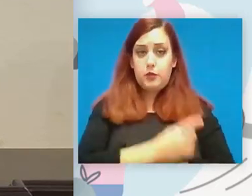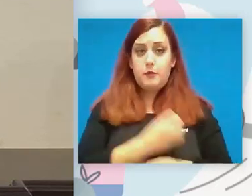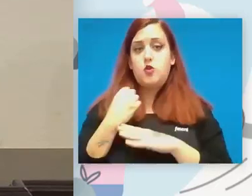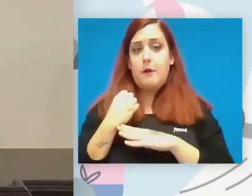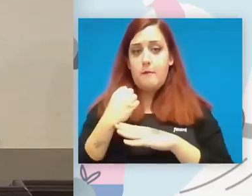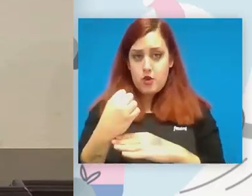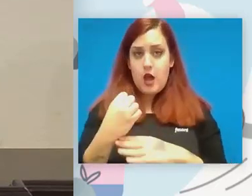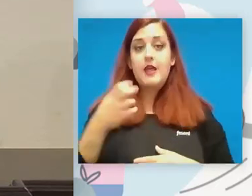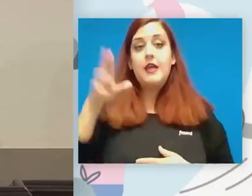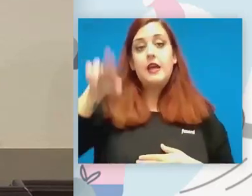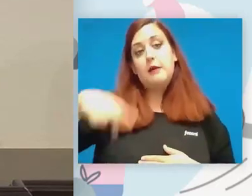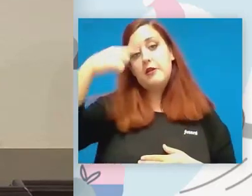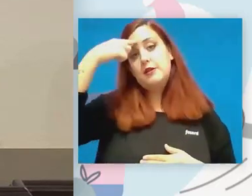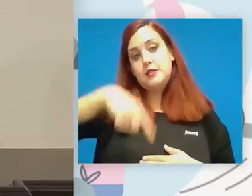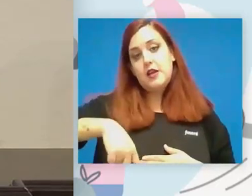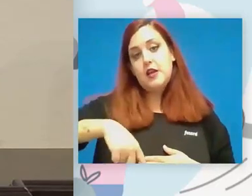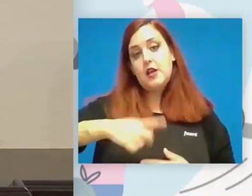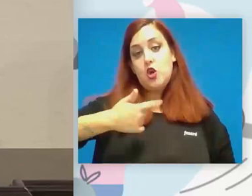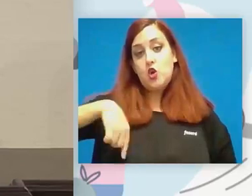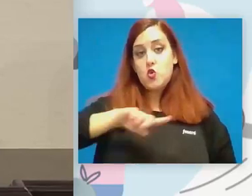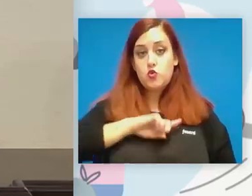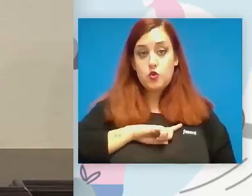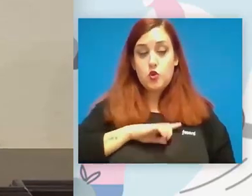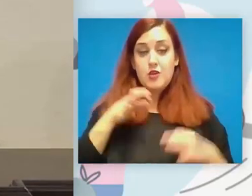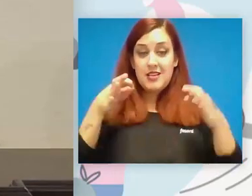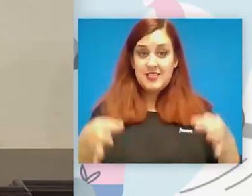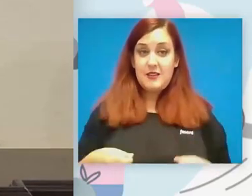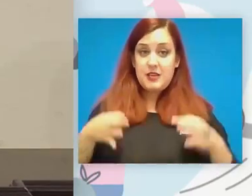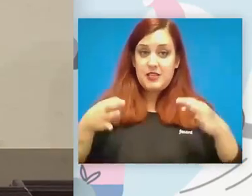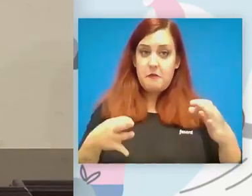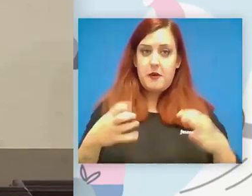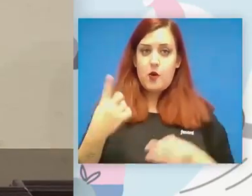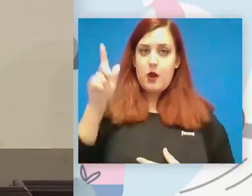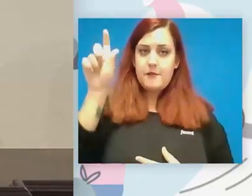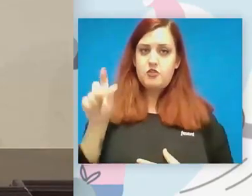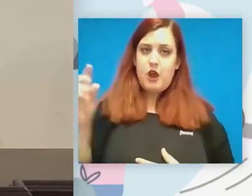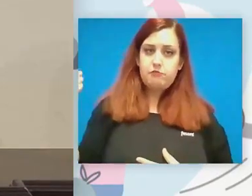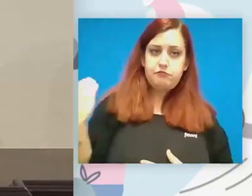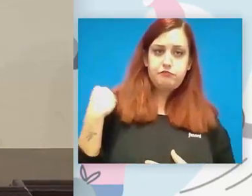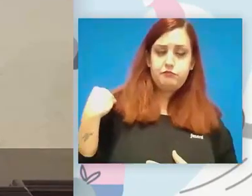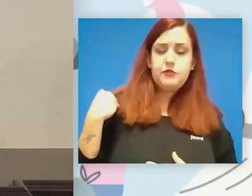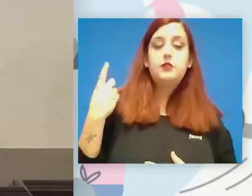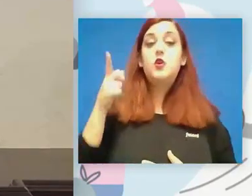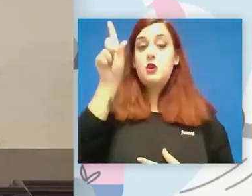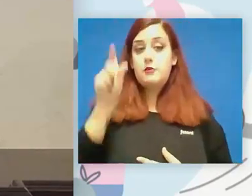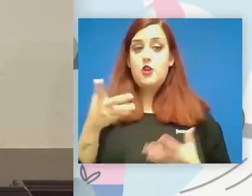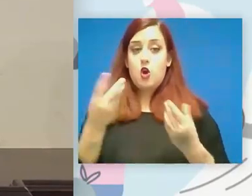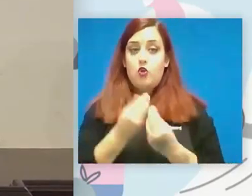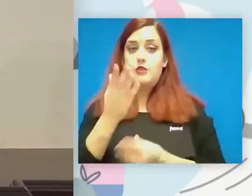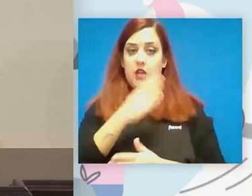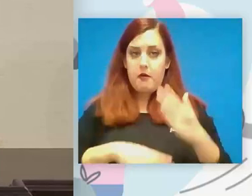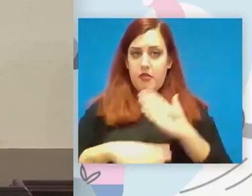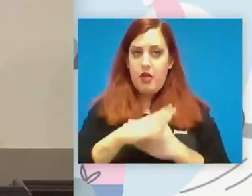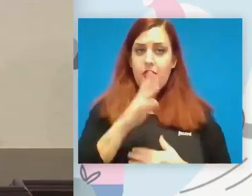también sé que nosotros siempre que viene una persona con discapacidad y tiene trazas y puede